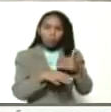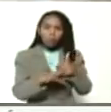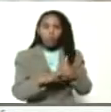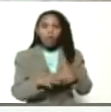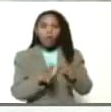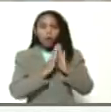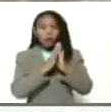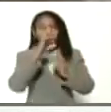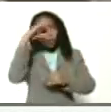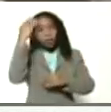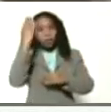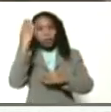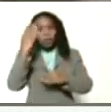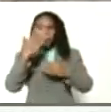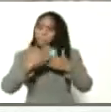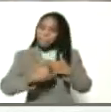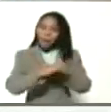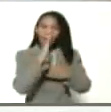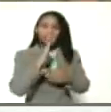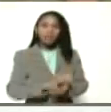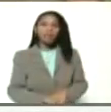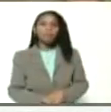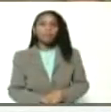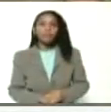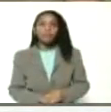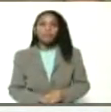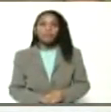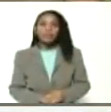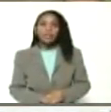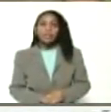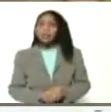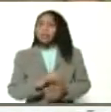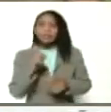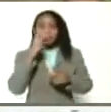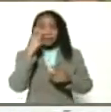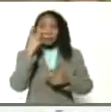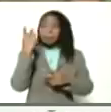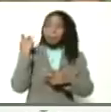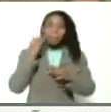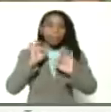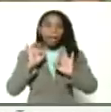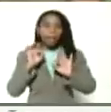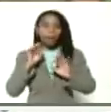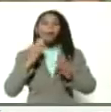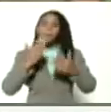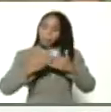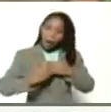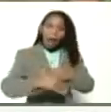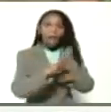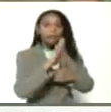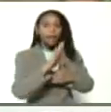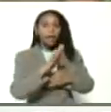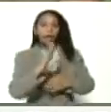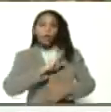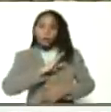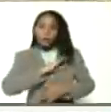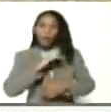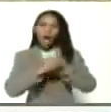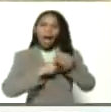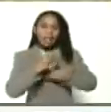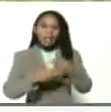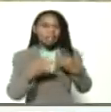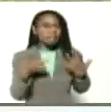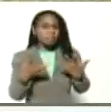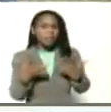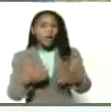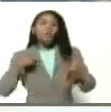el favor de Dios y para adelante presidente sin ver para atrás o yo presidente lo que tenemos que hacer es